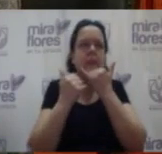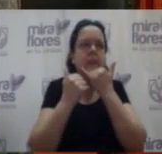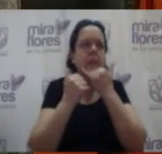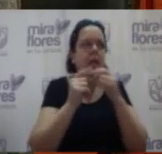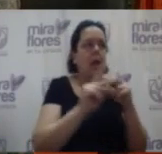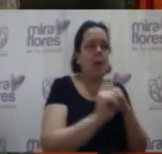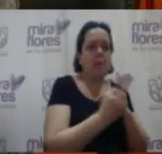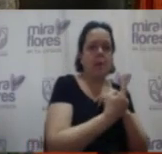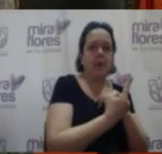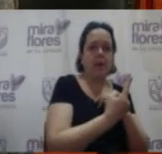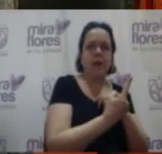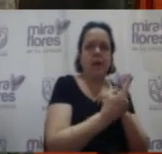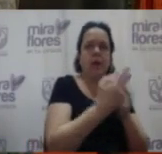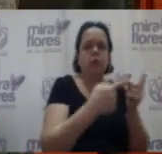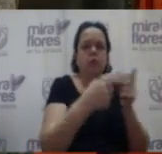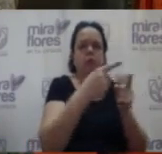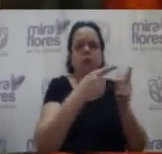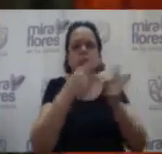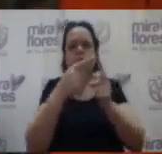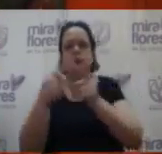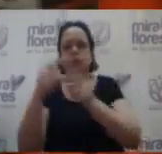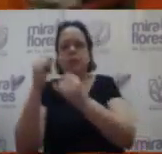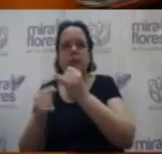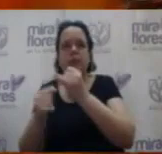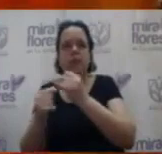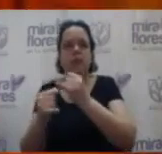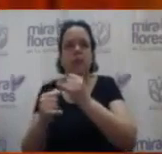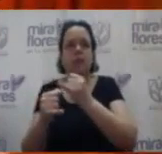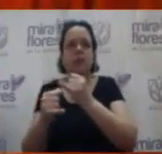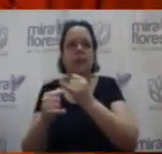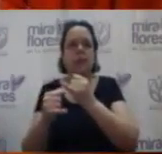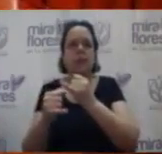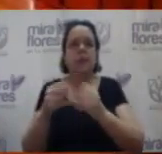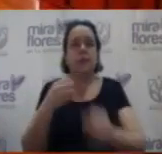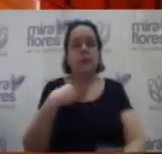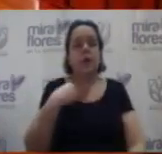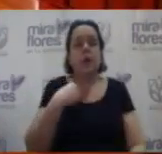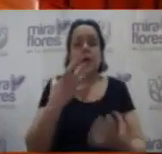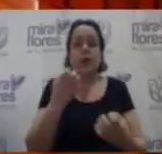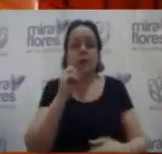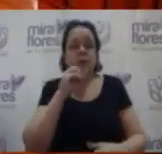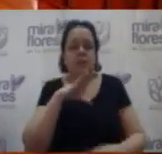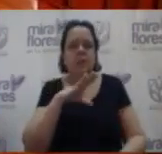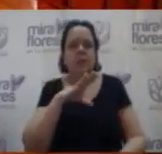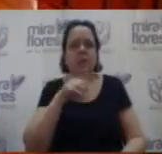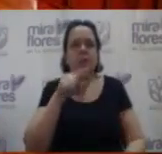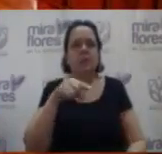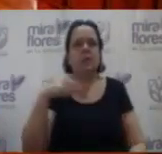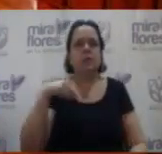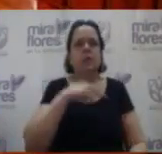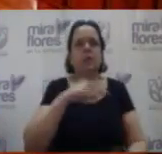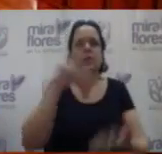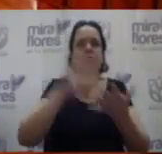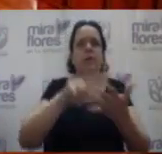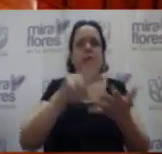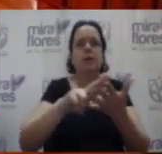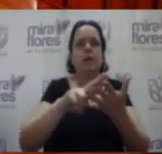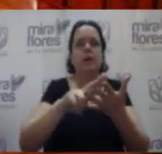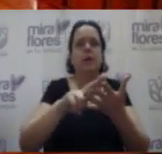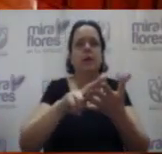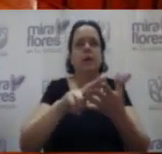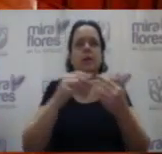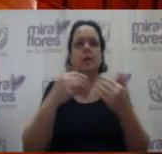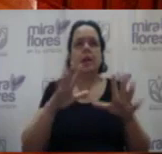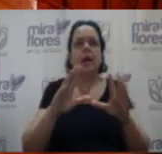final. Gracias. Muy bien. Yo lo que le quiero decir, regidor, es que lo que nosotros estamos aprobando en este caso es